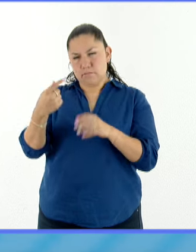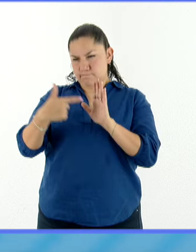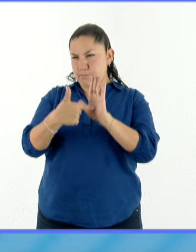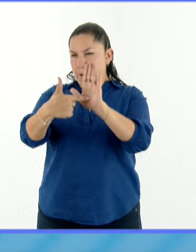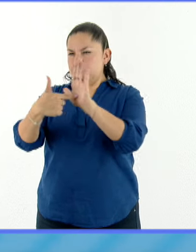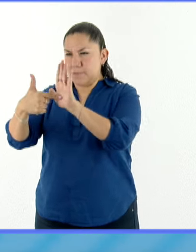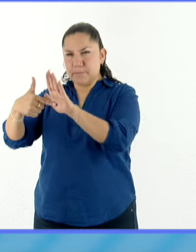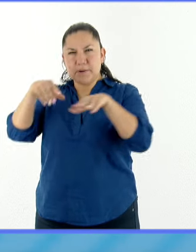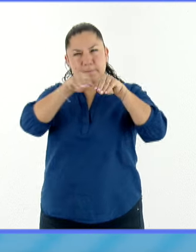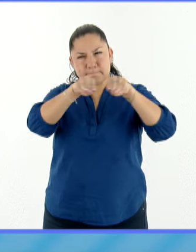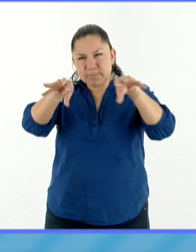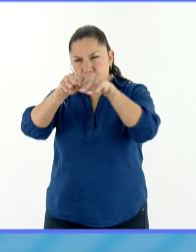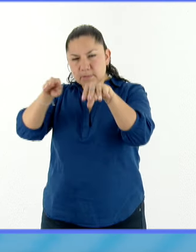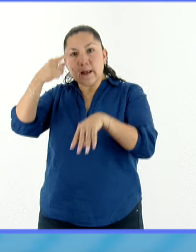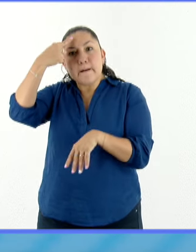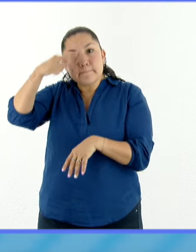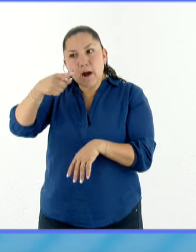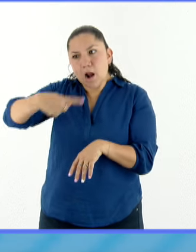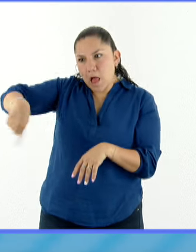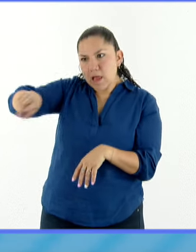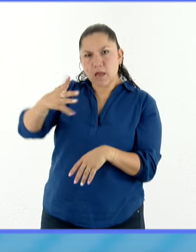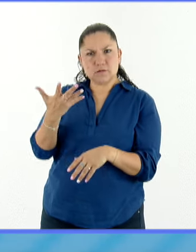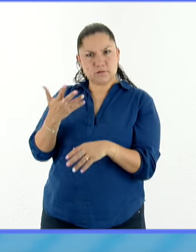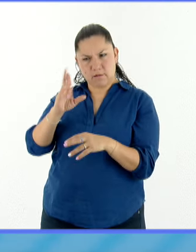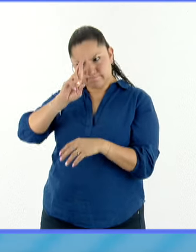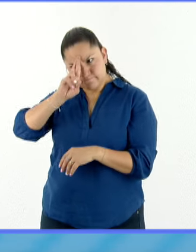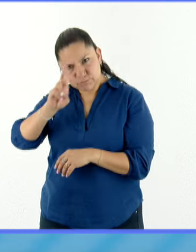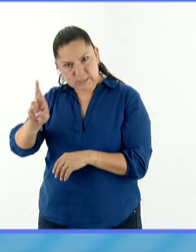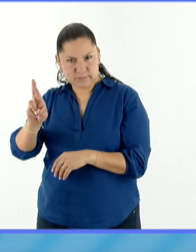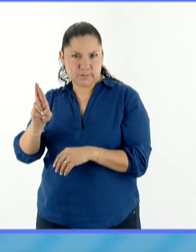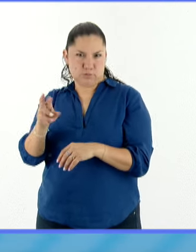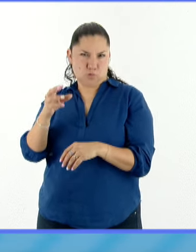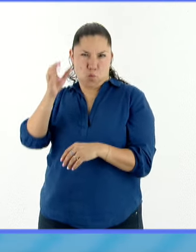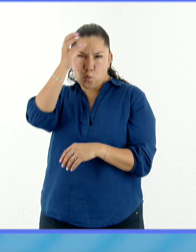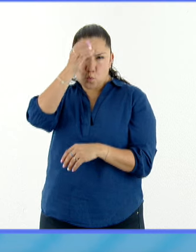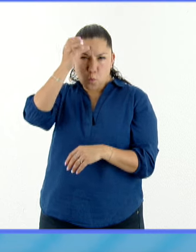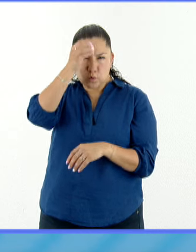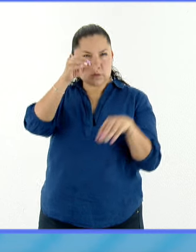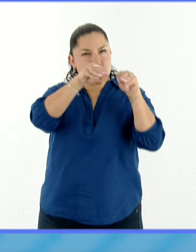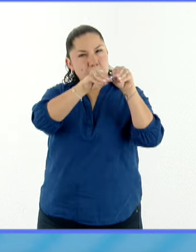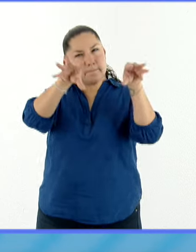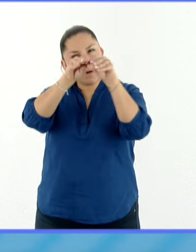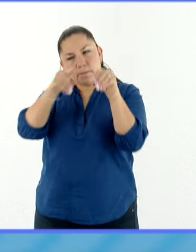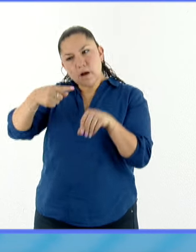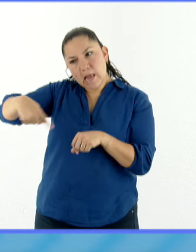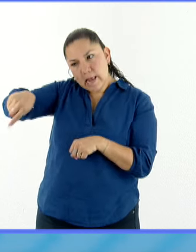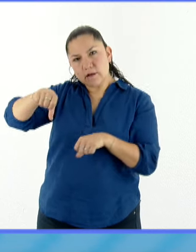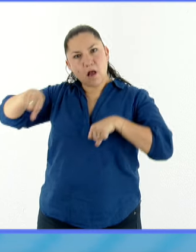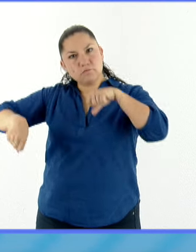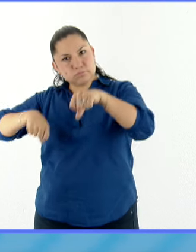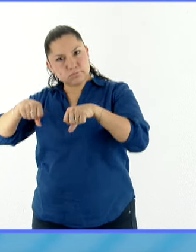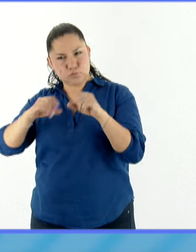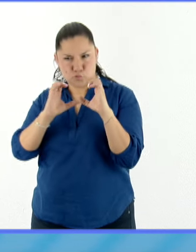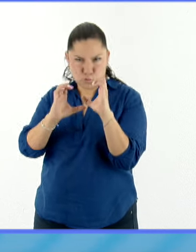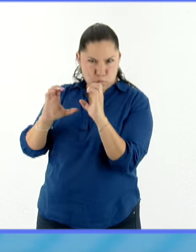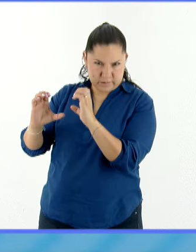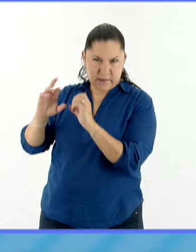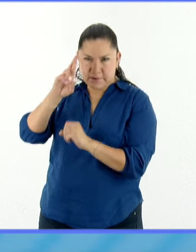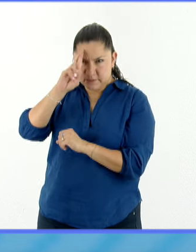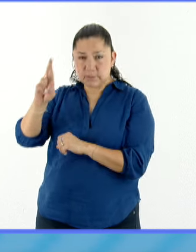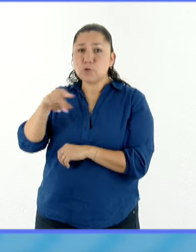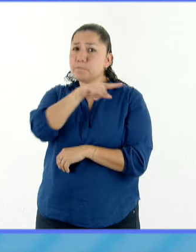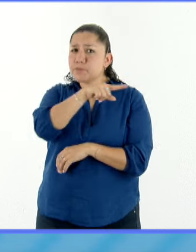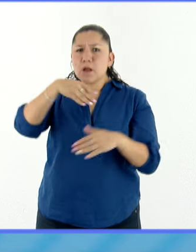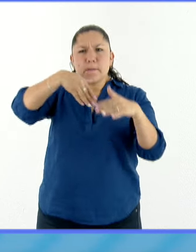que busca crear conciencia y promover el respeto por las personas que utilizan este tipo de movilidad. La entrada es libre y se